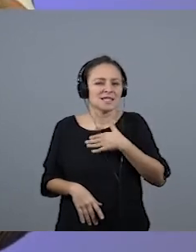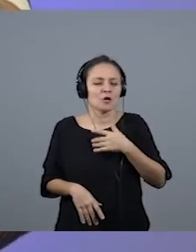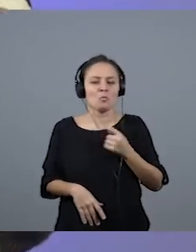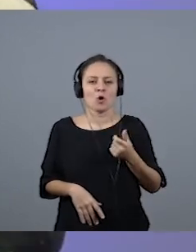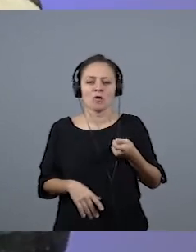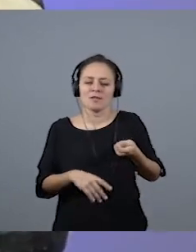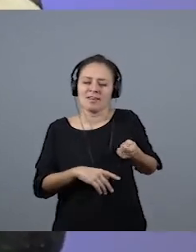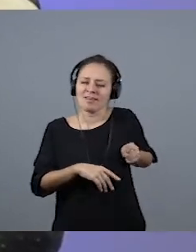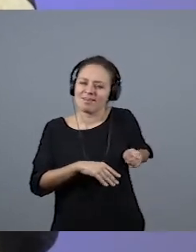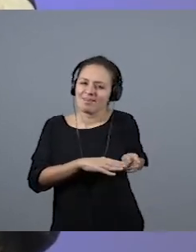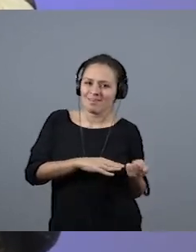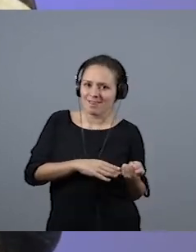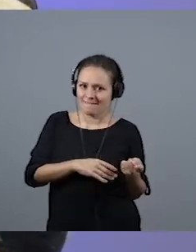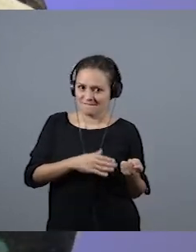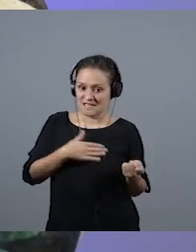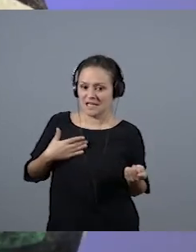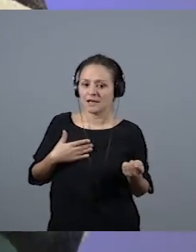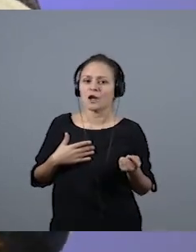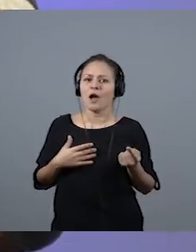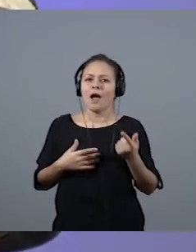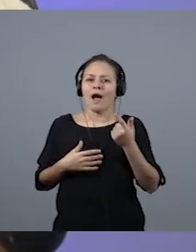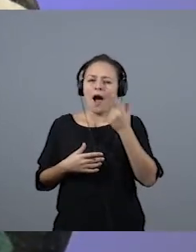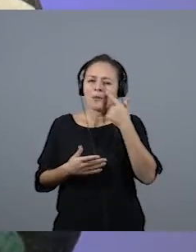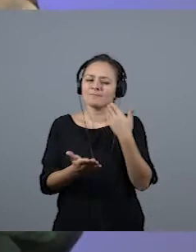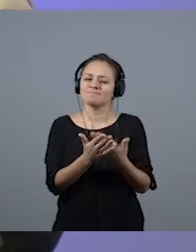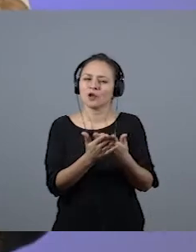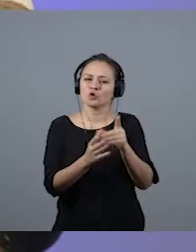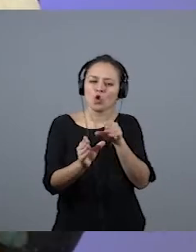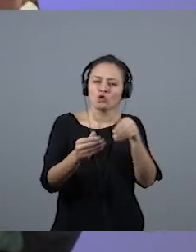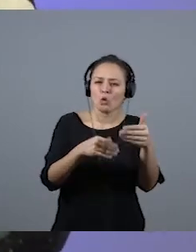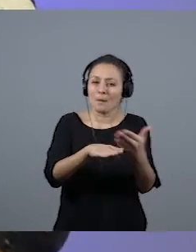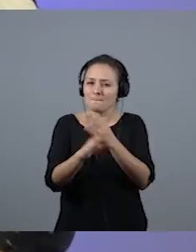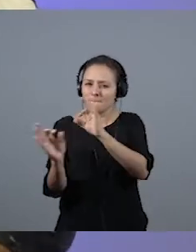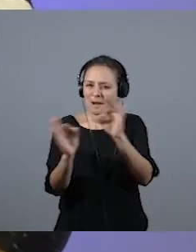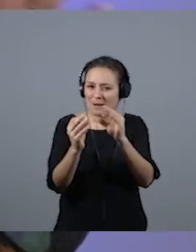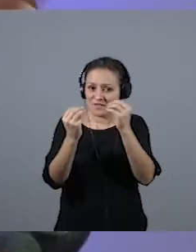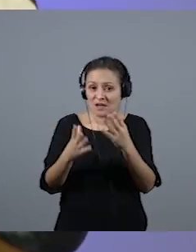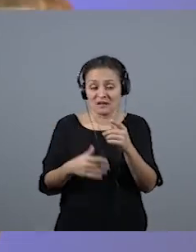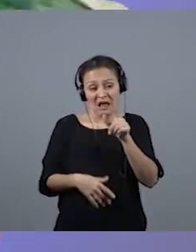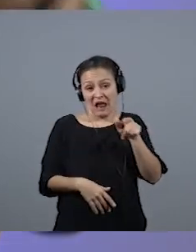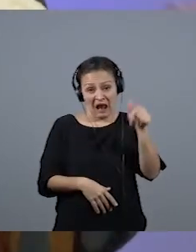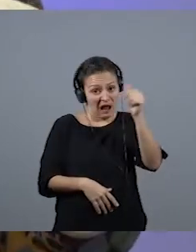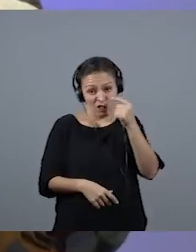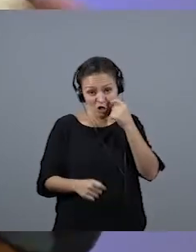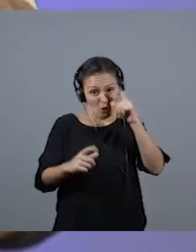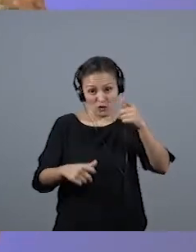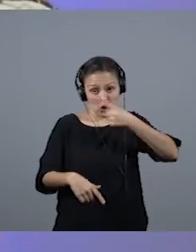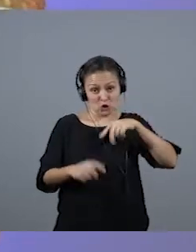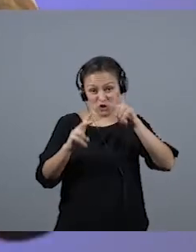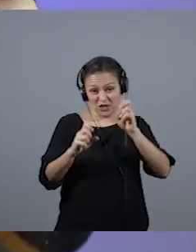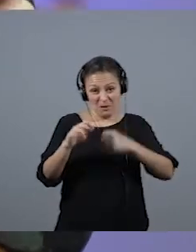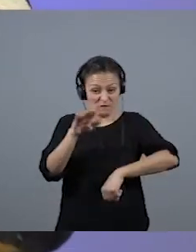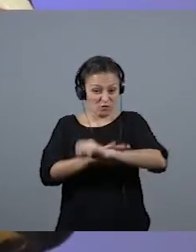mal, se basan en si no estás documentada, si no estás preparada. Él vio que controlábamos el tema del fútbol y del